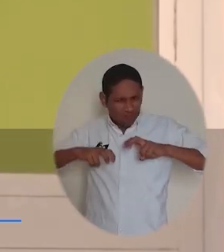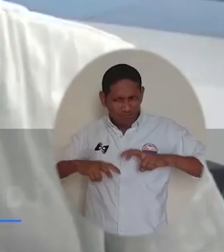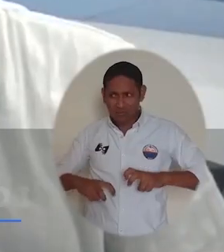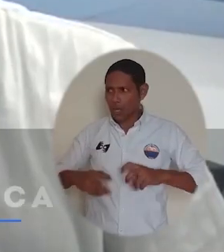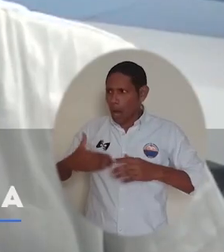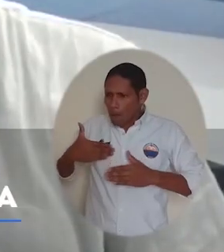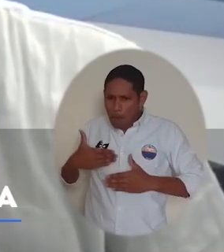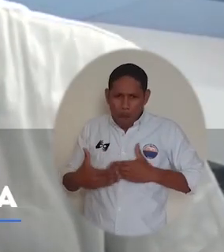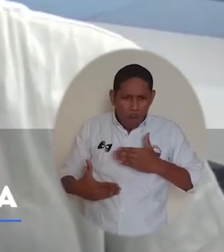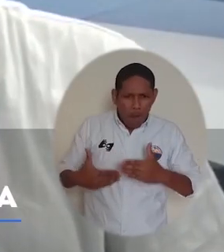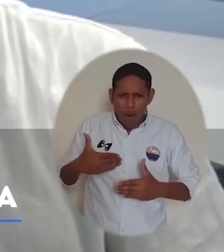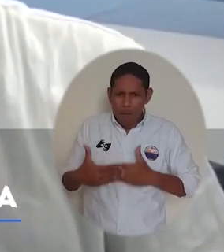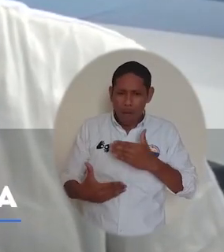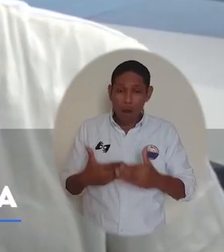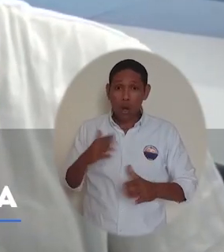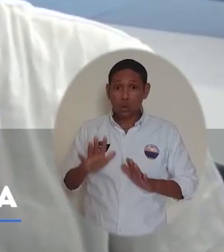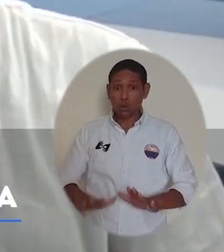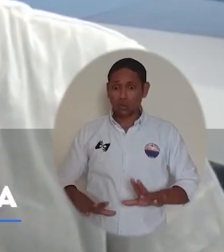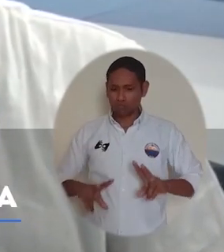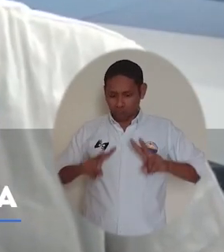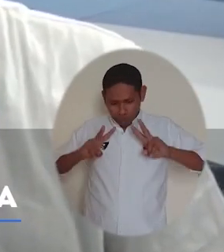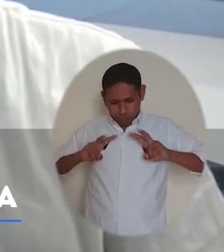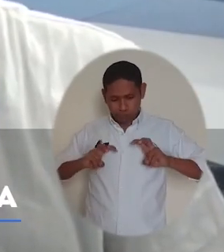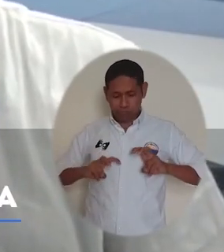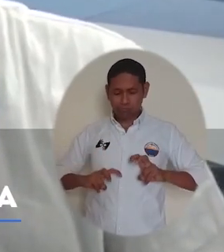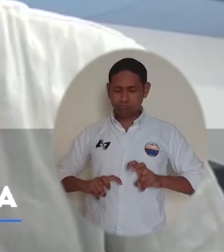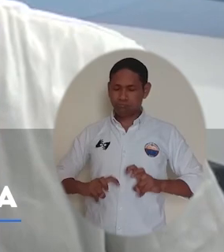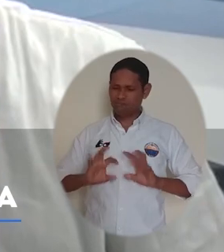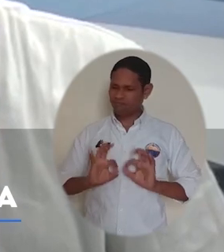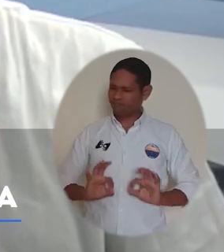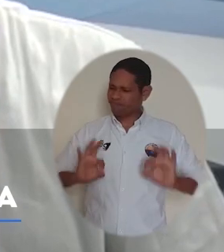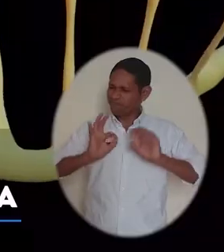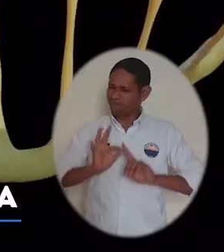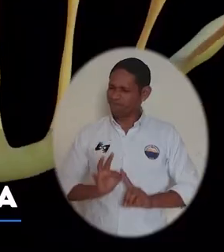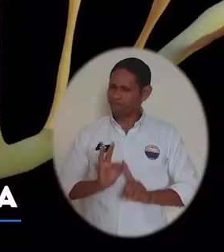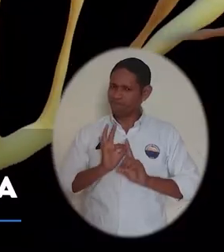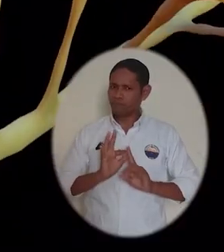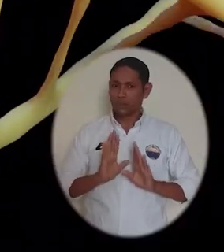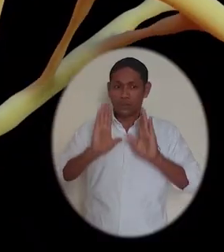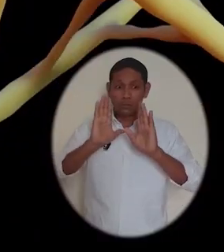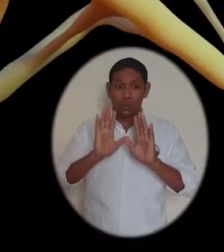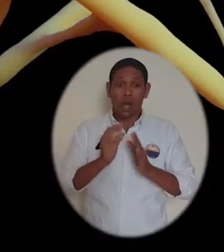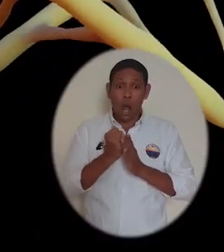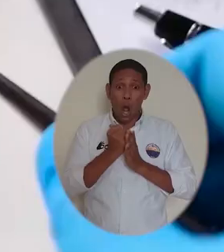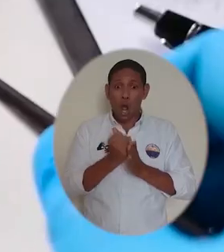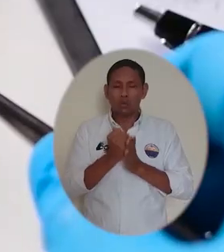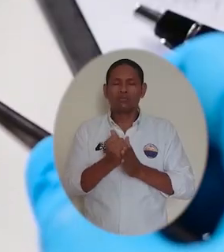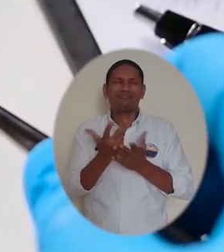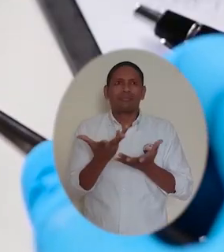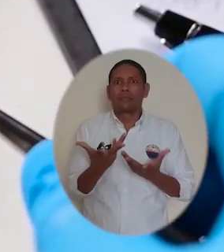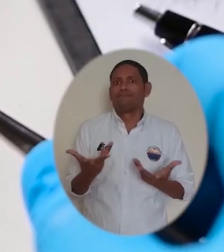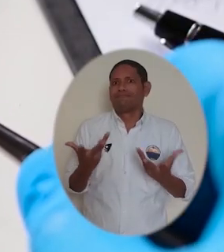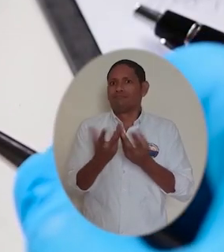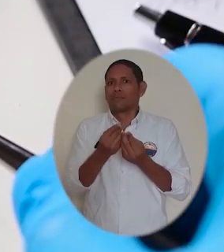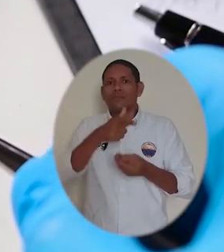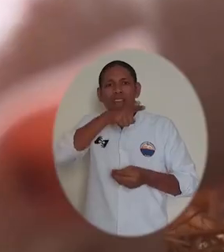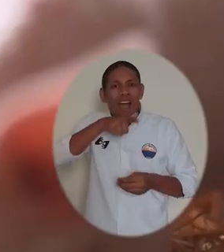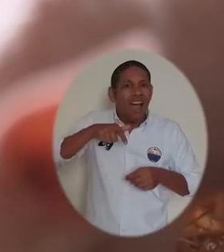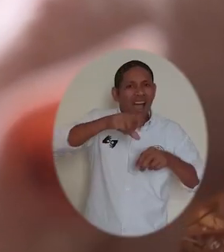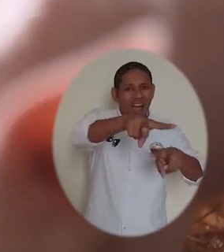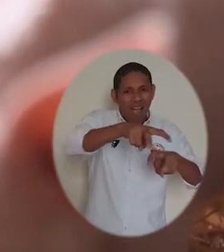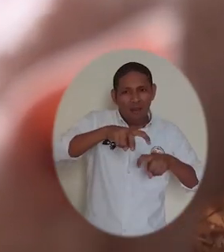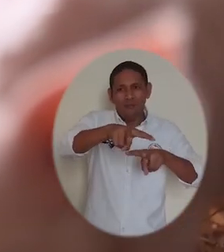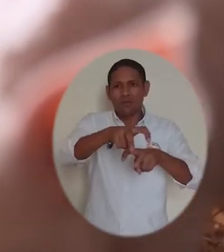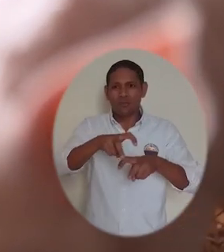estudiantes de nuestra universidad pueden desarrollar investigaciones que buscan la mejora genética en el sector